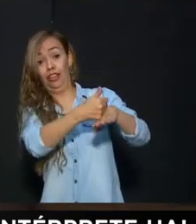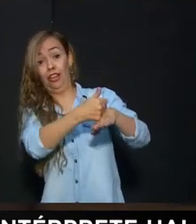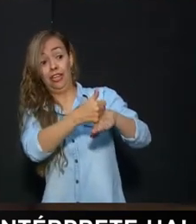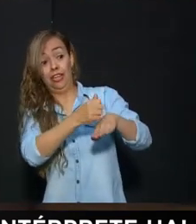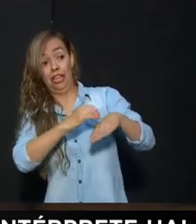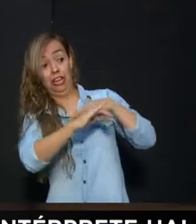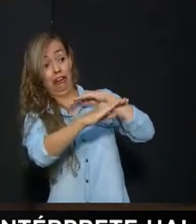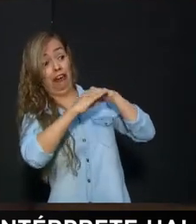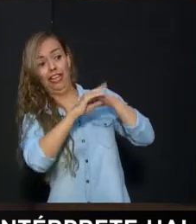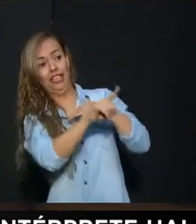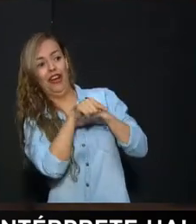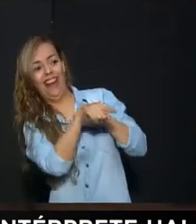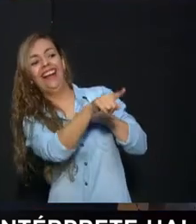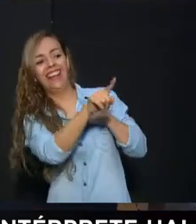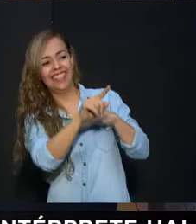trovador, es muy buen rector.